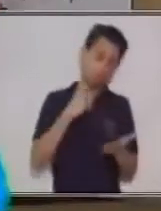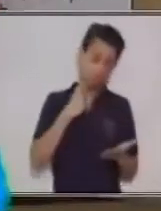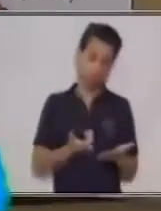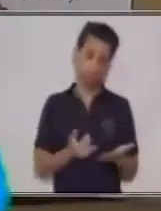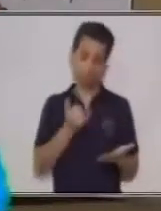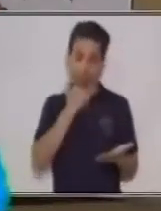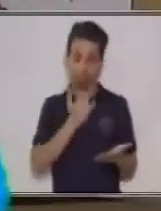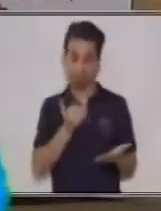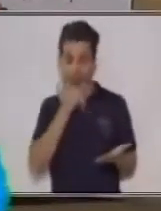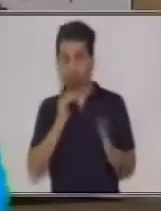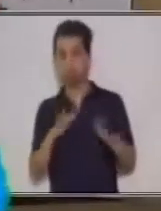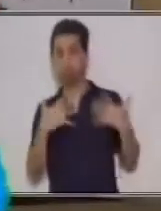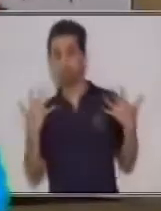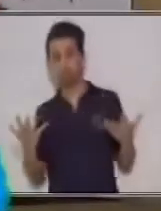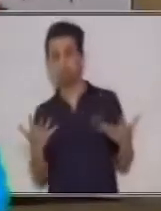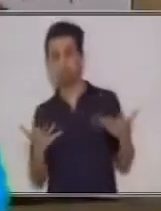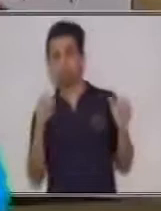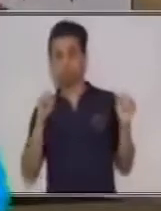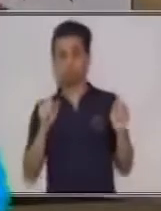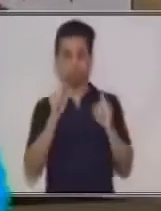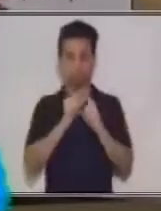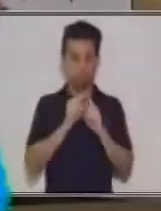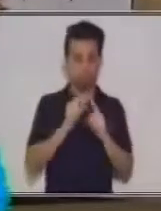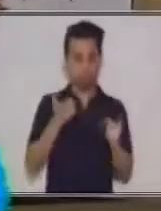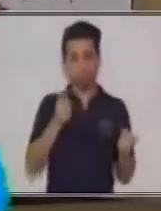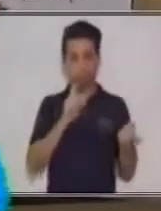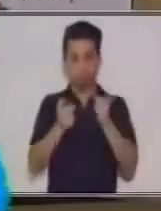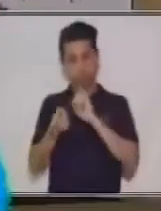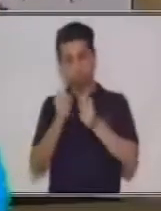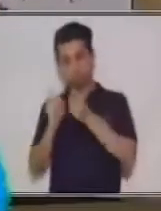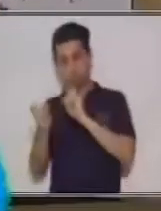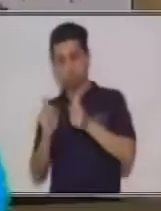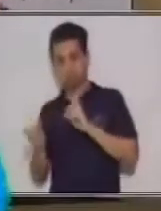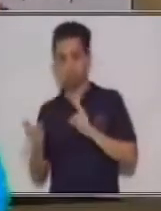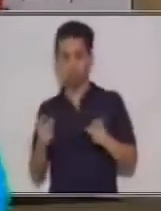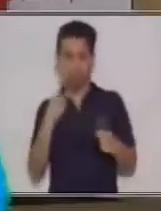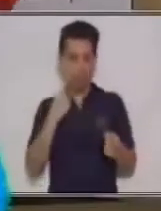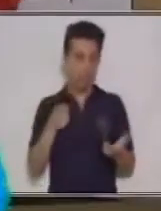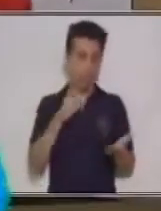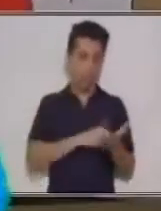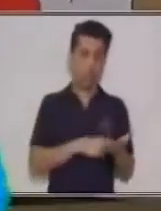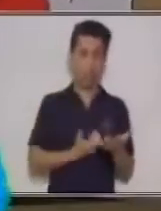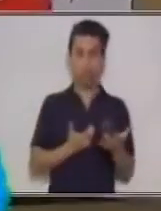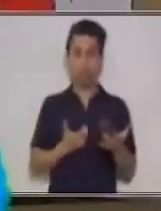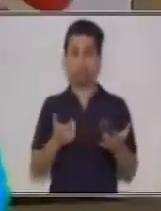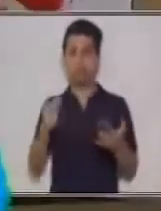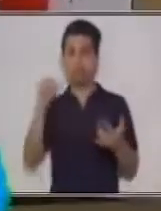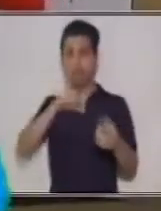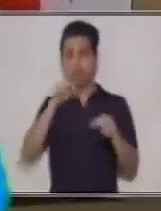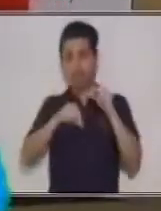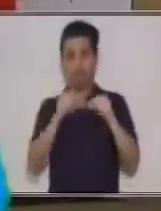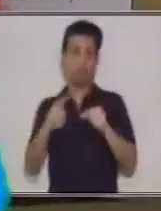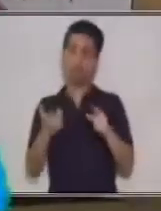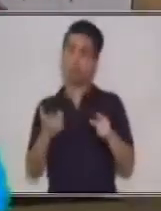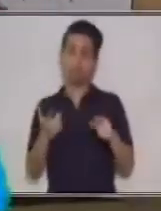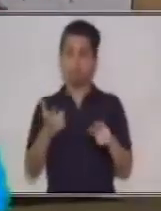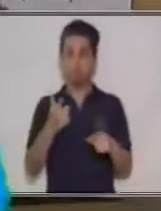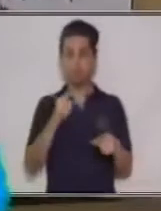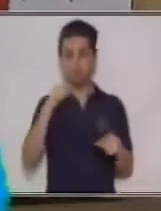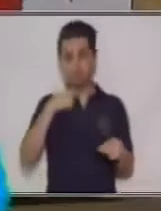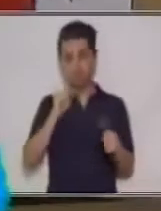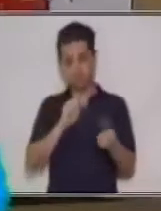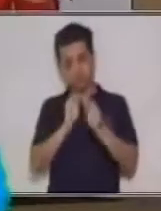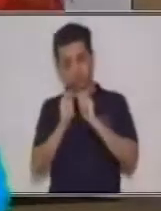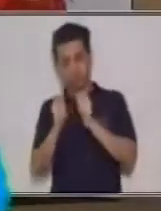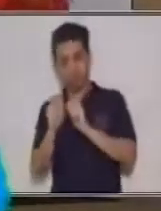Podemos corregir esas palabras que posiblemente son redundantes o posiblemente unas muletillas que nosotros regularmente